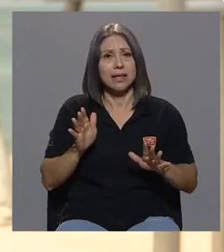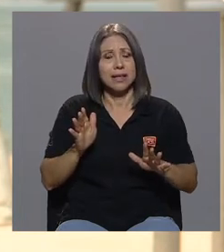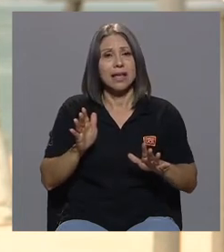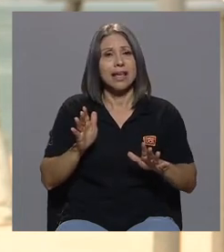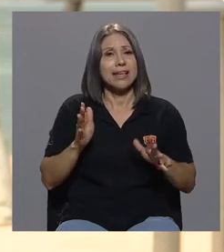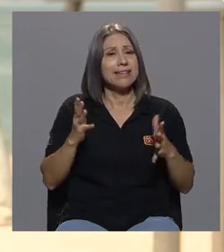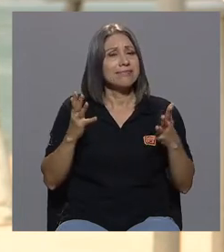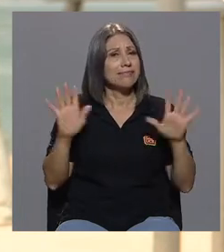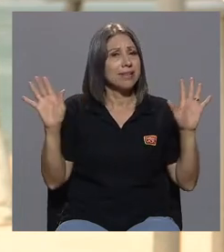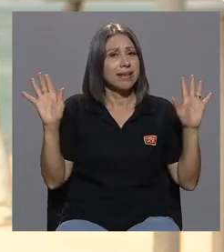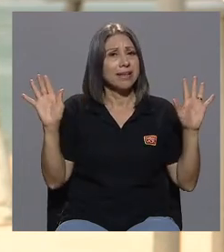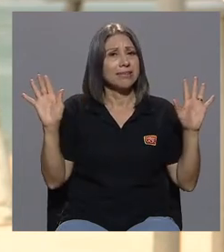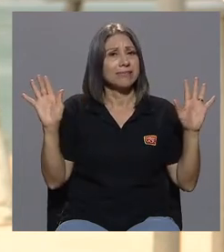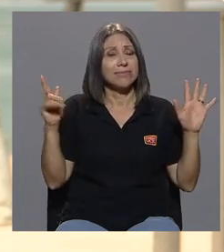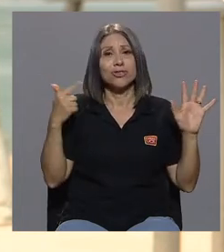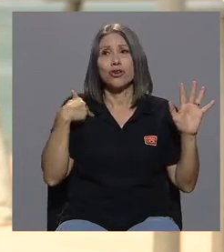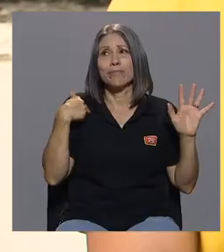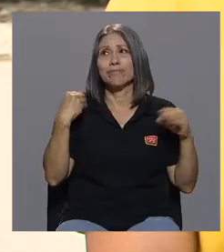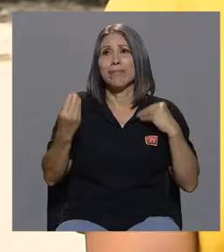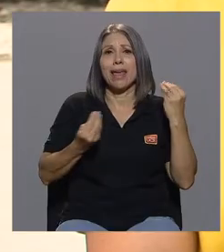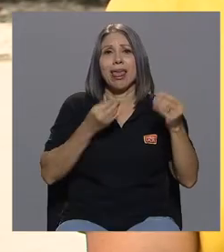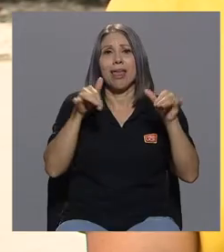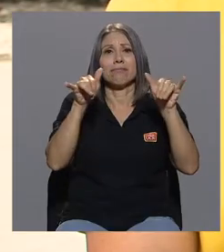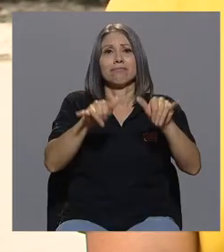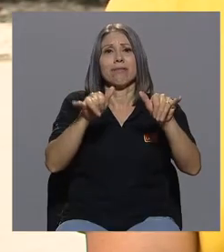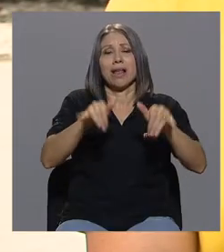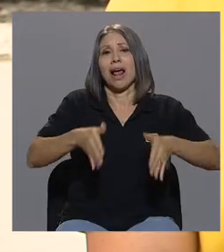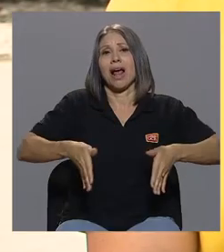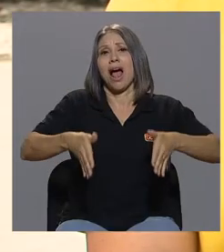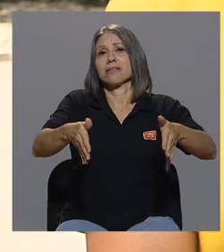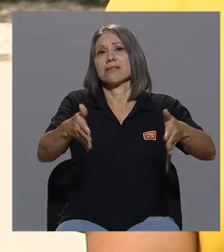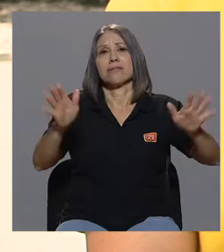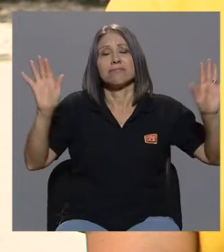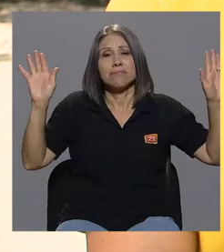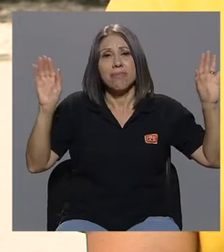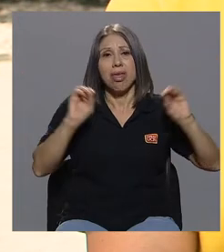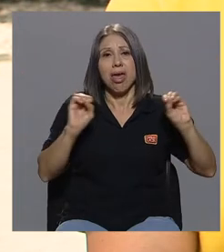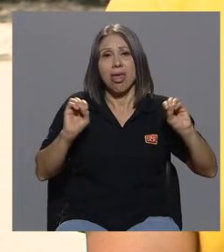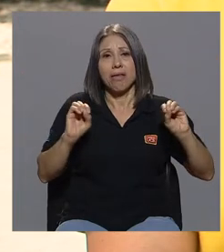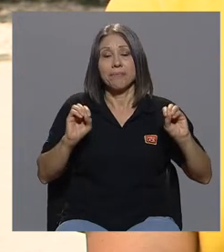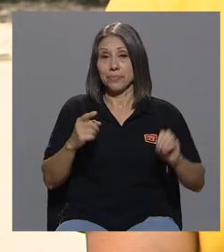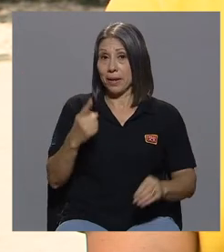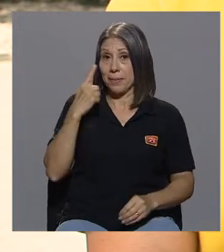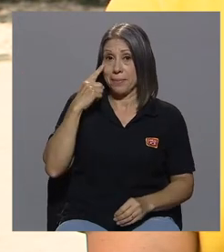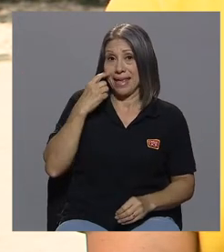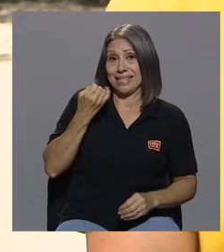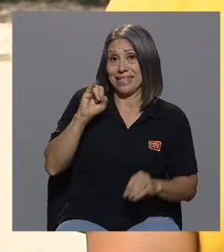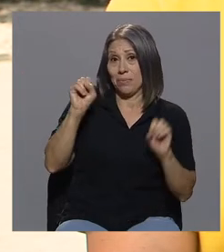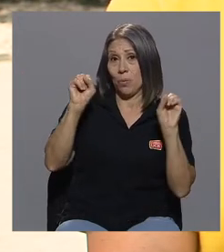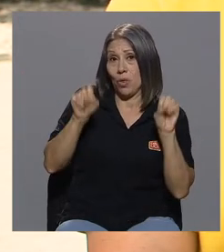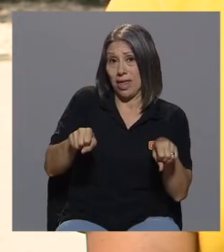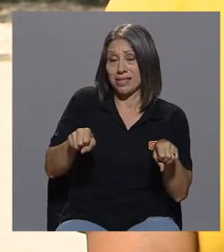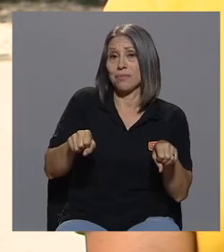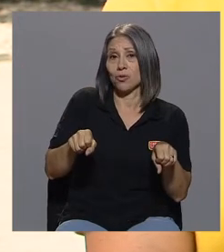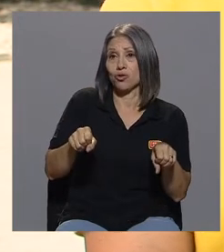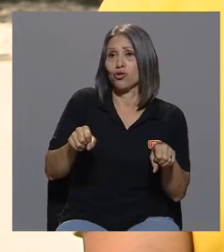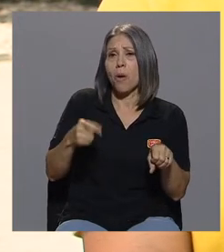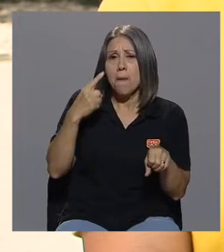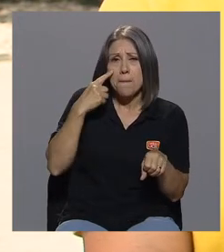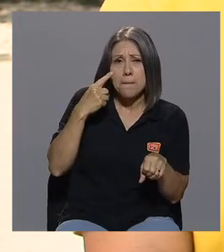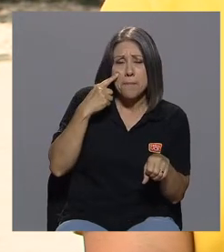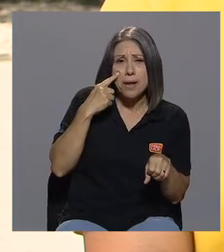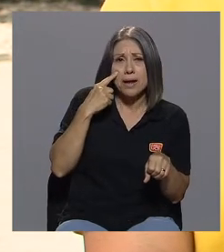prácticamente en la calle. Vea que si pudiésemos plantearlo en un escenario en el que digamos que no salga de